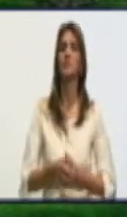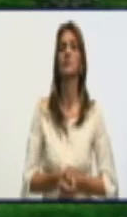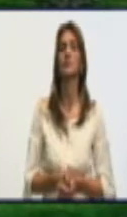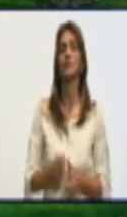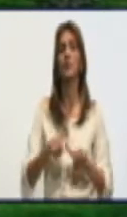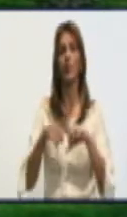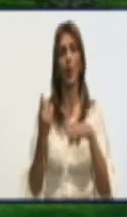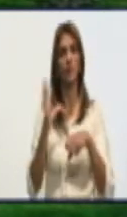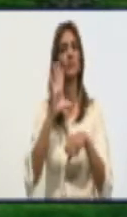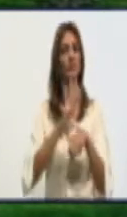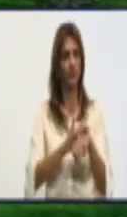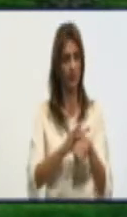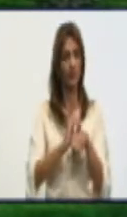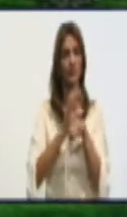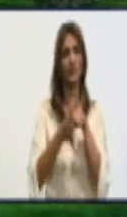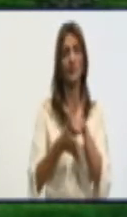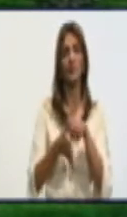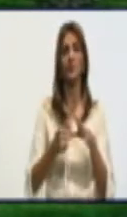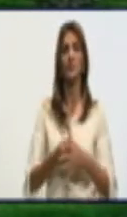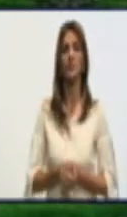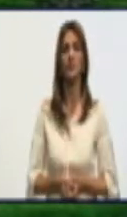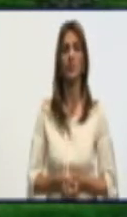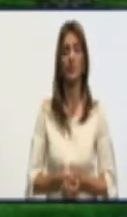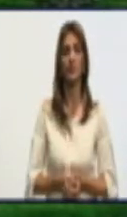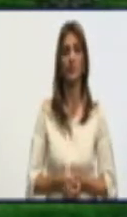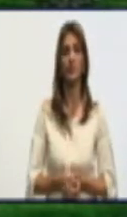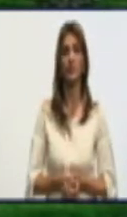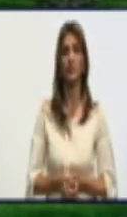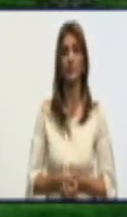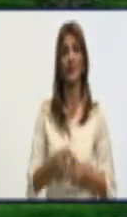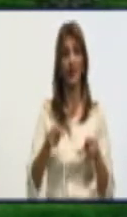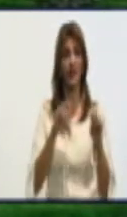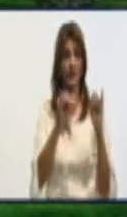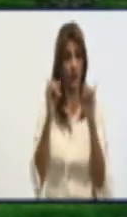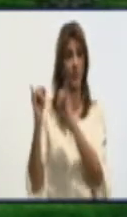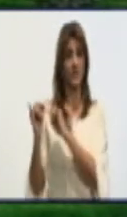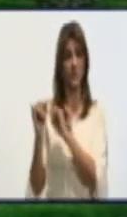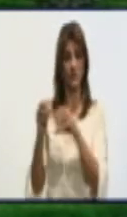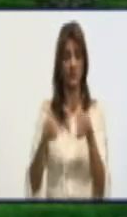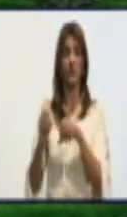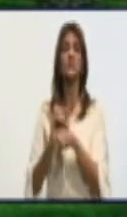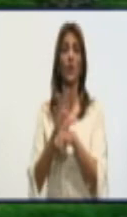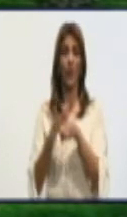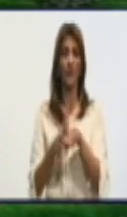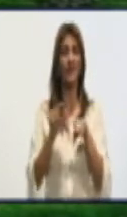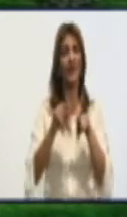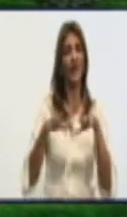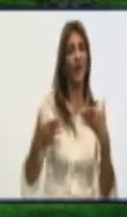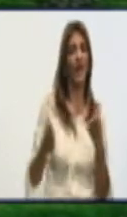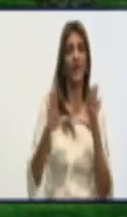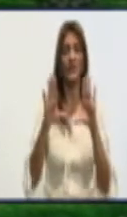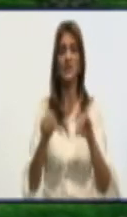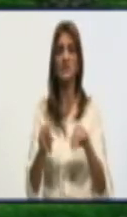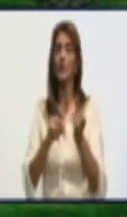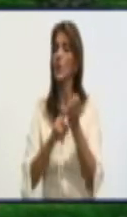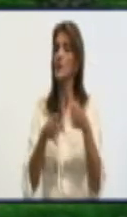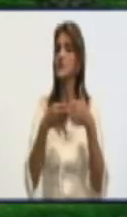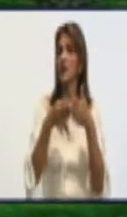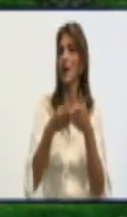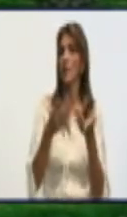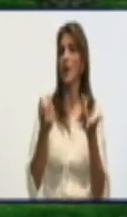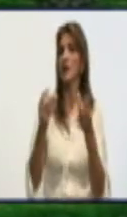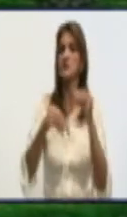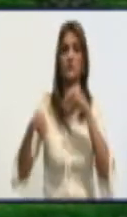COVID-19. Los datos indican que en Granma la situación no ha mejorado del todo